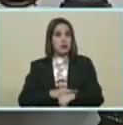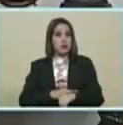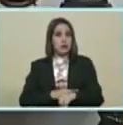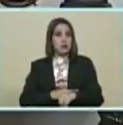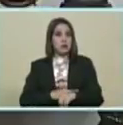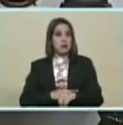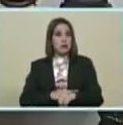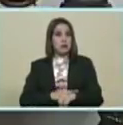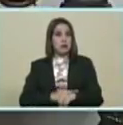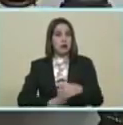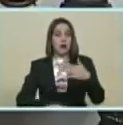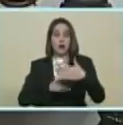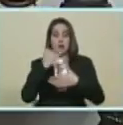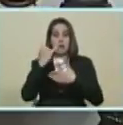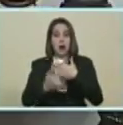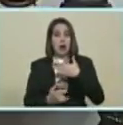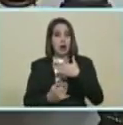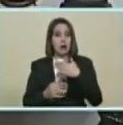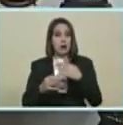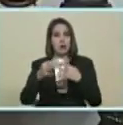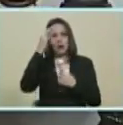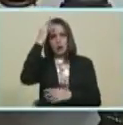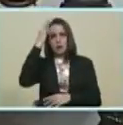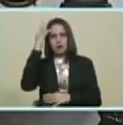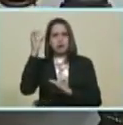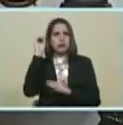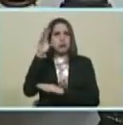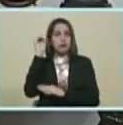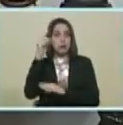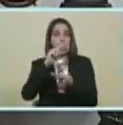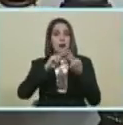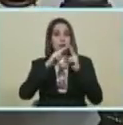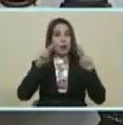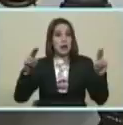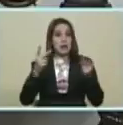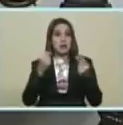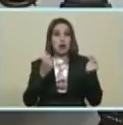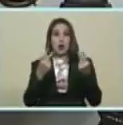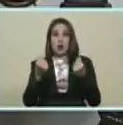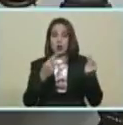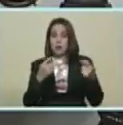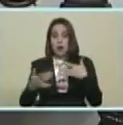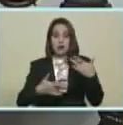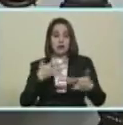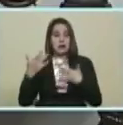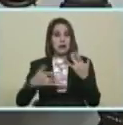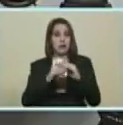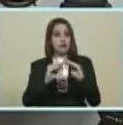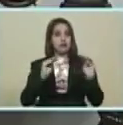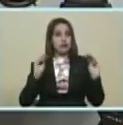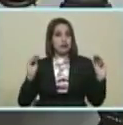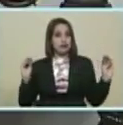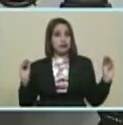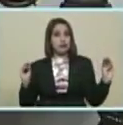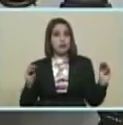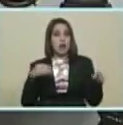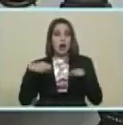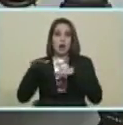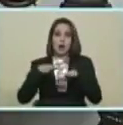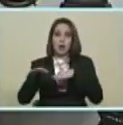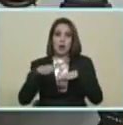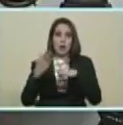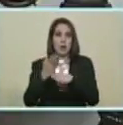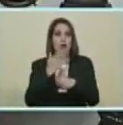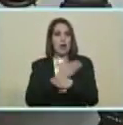El plan Constituyente Por la paz Económica Que Activé Anuncié El jueves